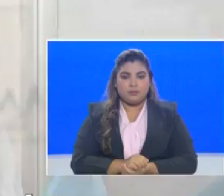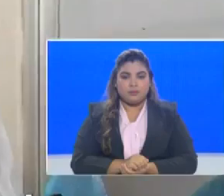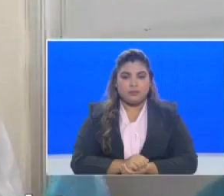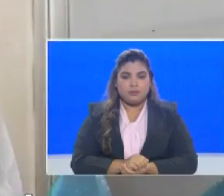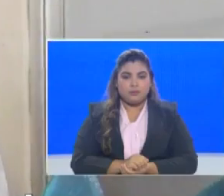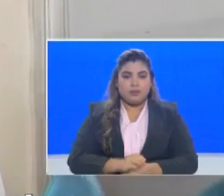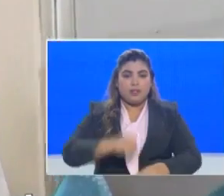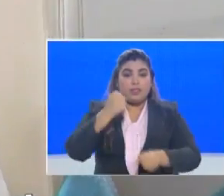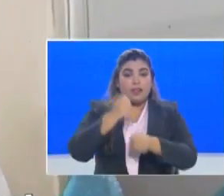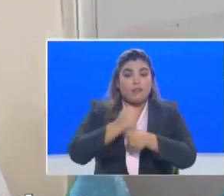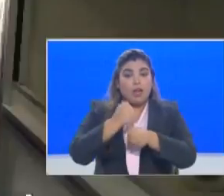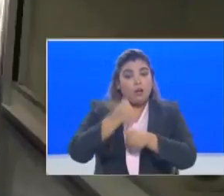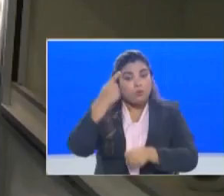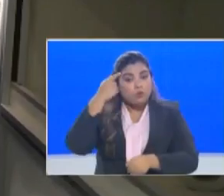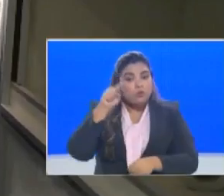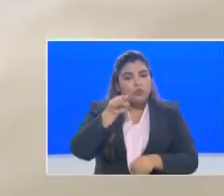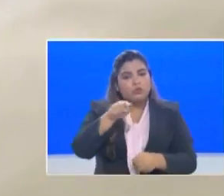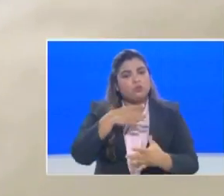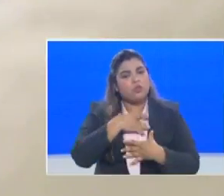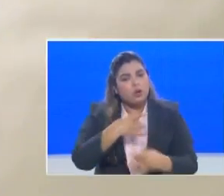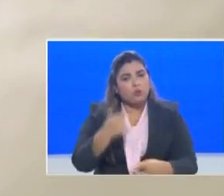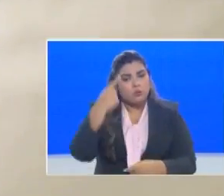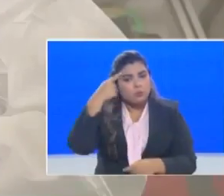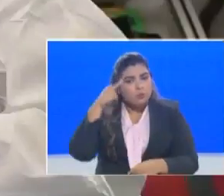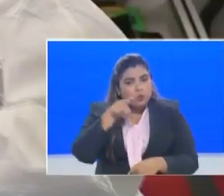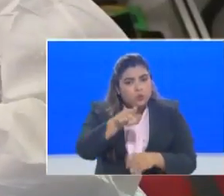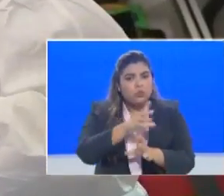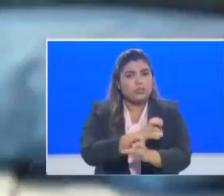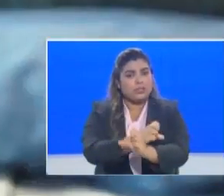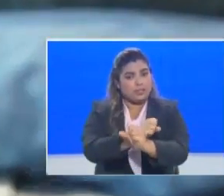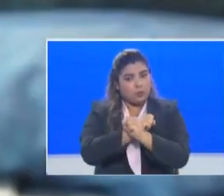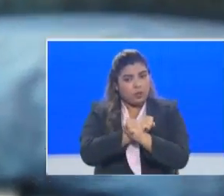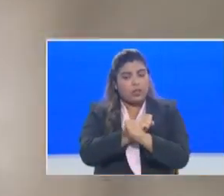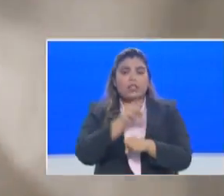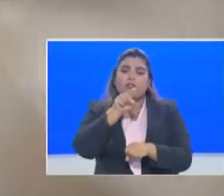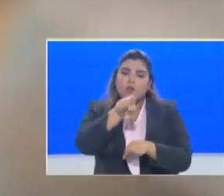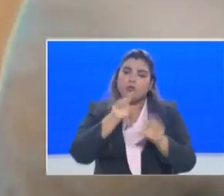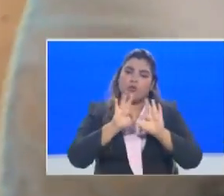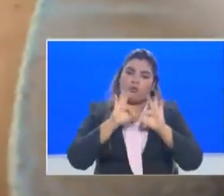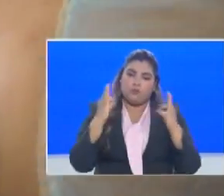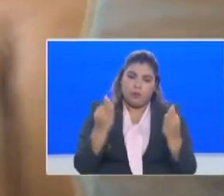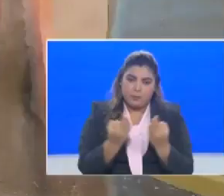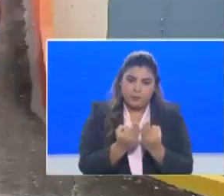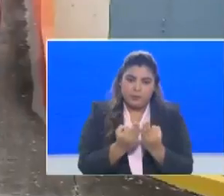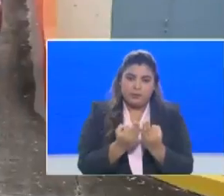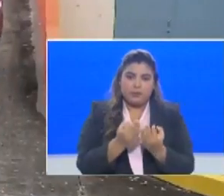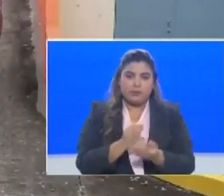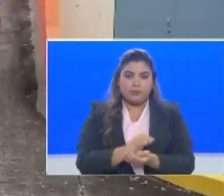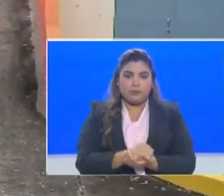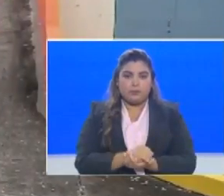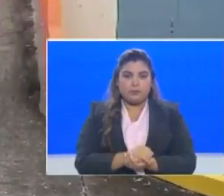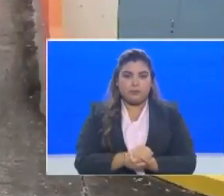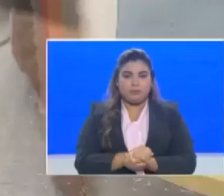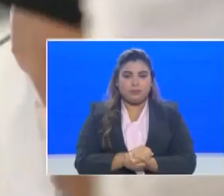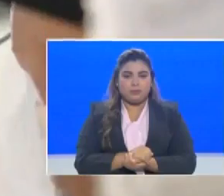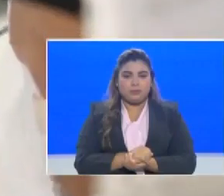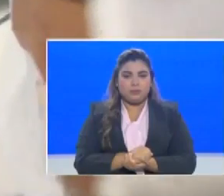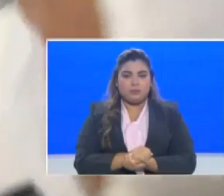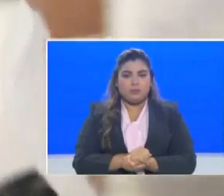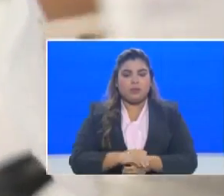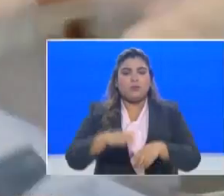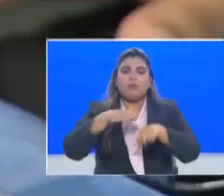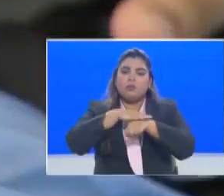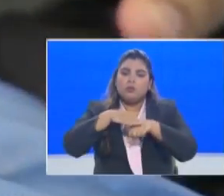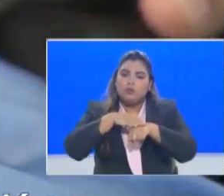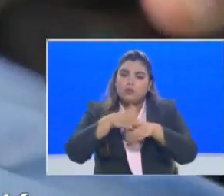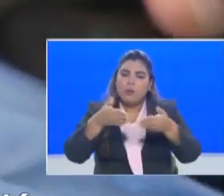Trabajamos por tu salud, por tu seguridad y la de tu familia. Juan Aminio, quédate